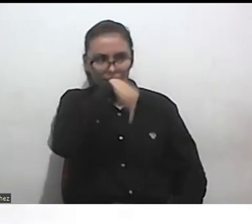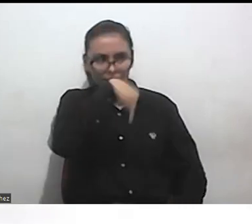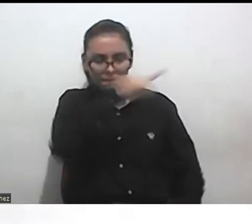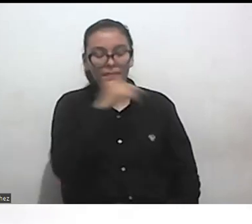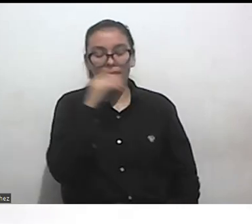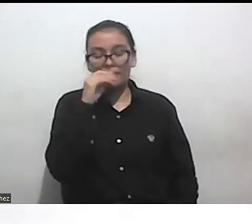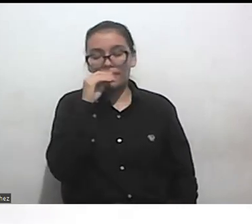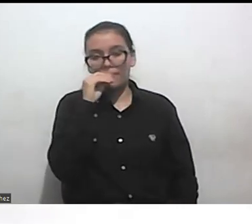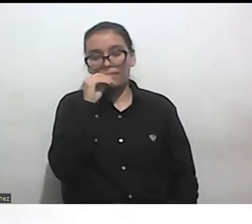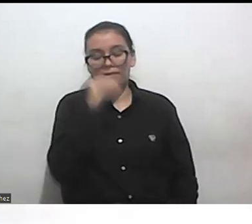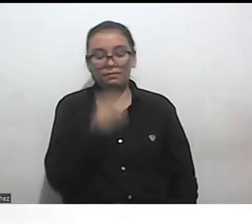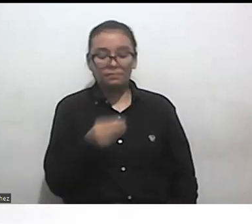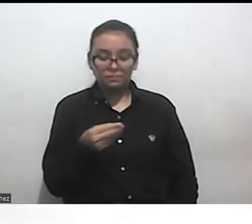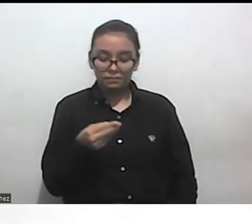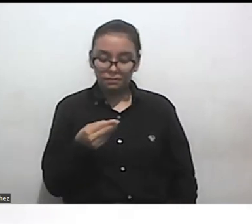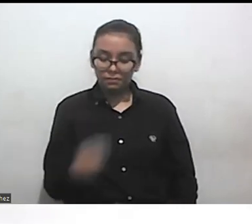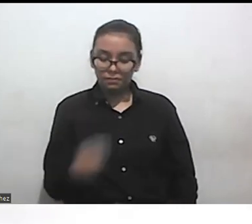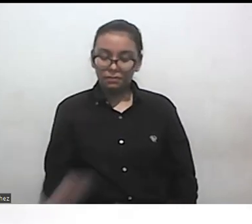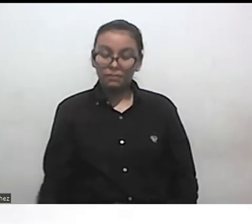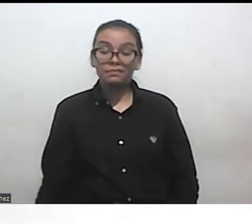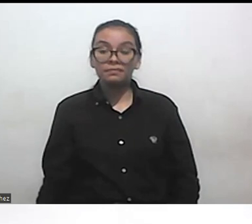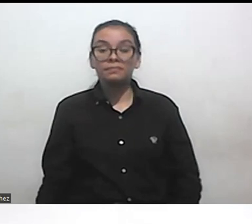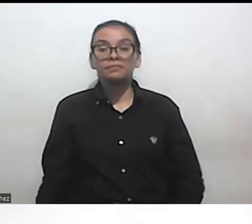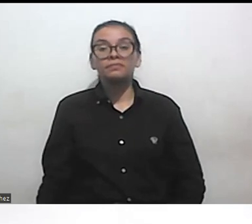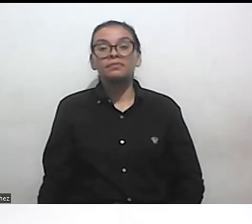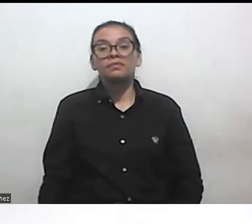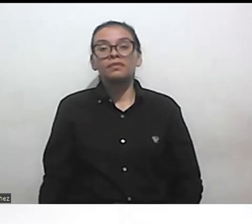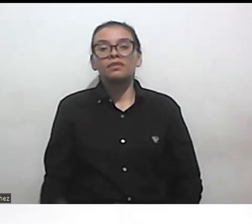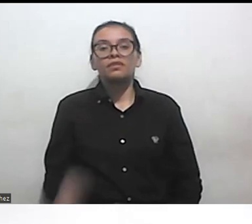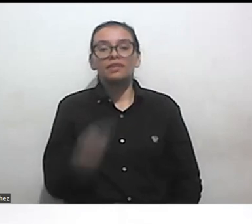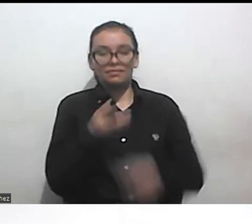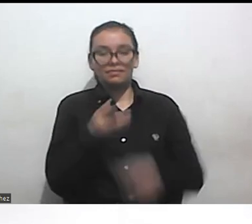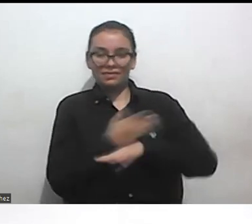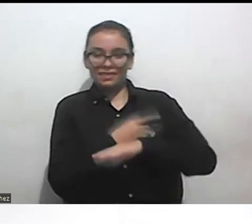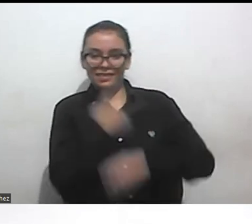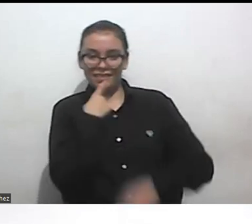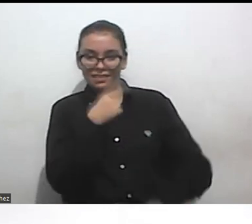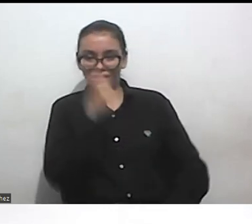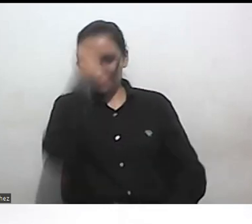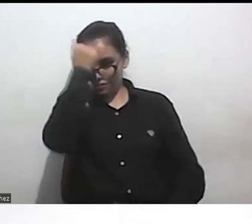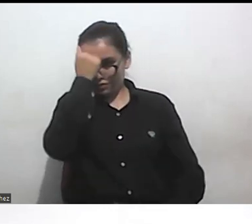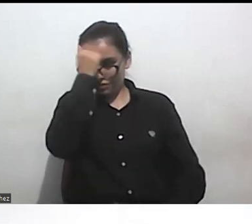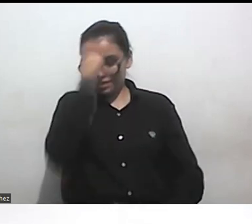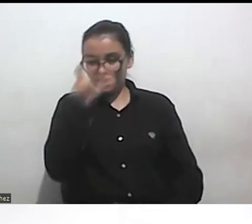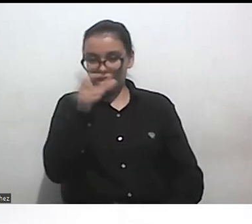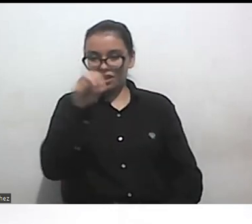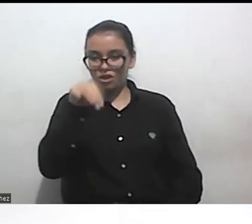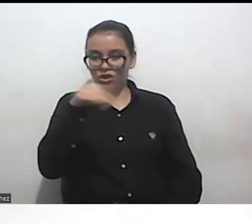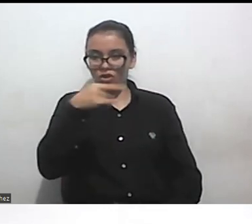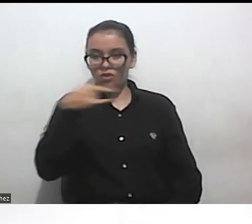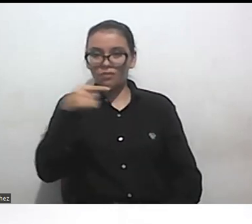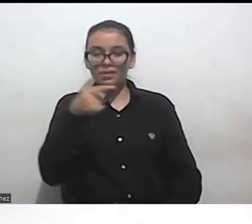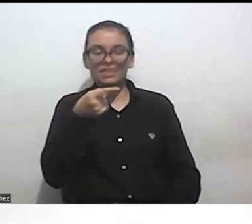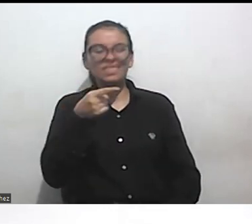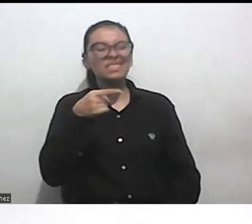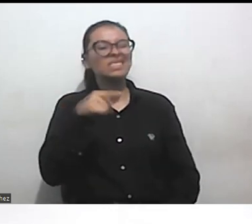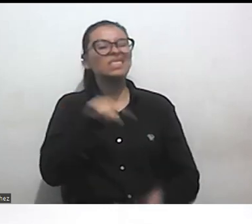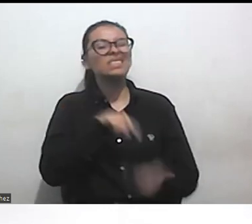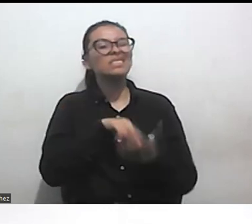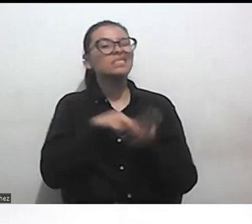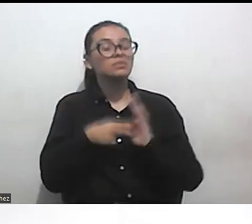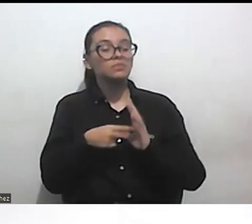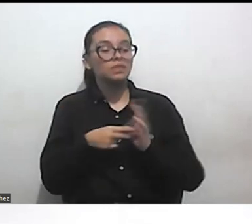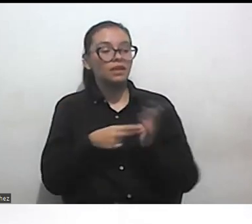creo que algo con lo que resuena mucho de lo que mencionó la profesora Gómez es el tema de la fragmentación y